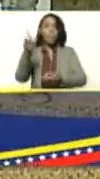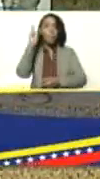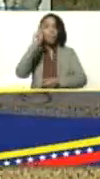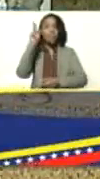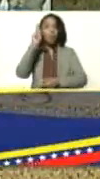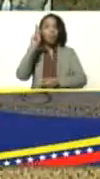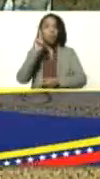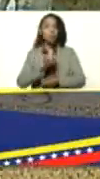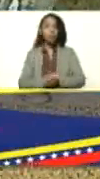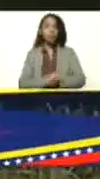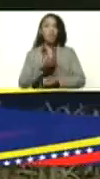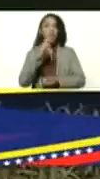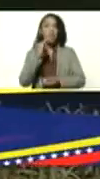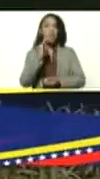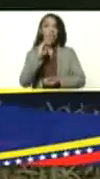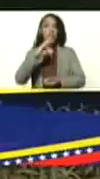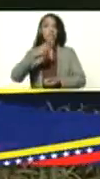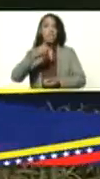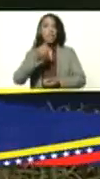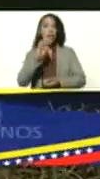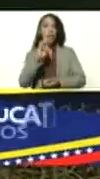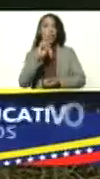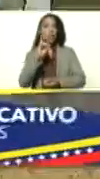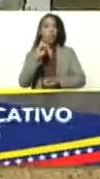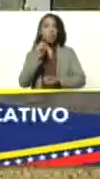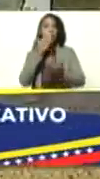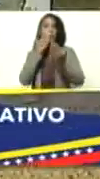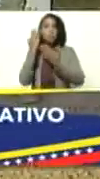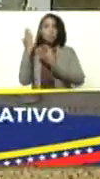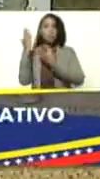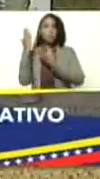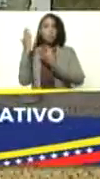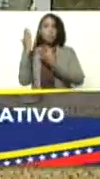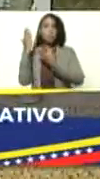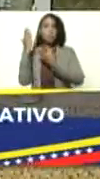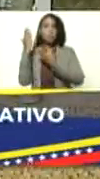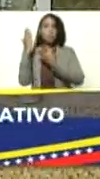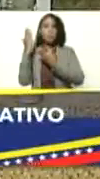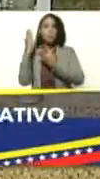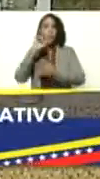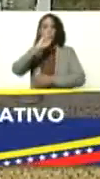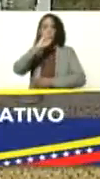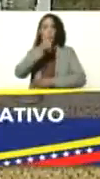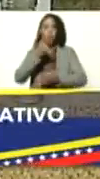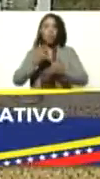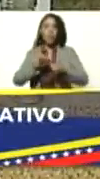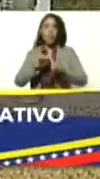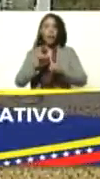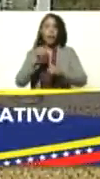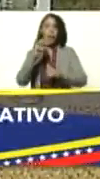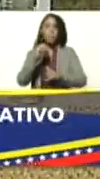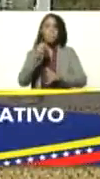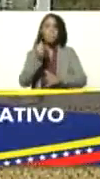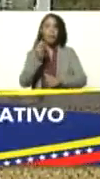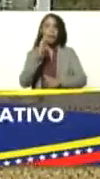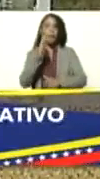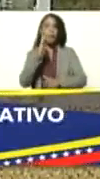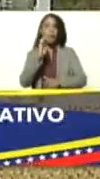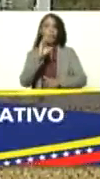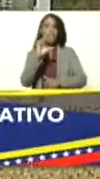Richard Mendoza, y la amada hija, Marbella Mendoza,